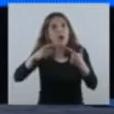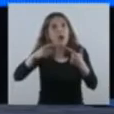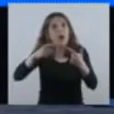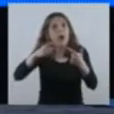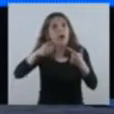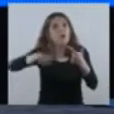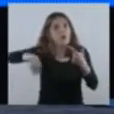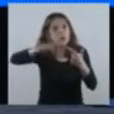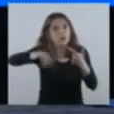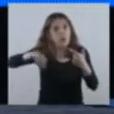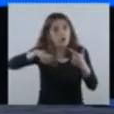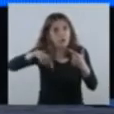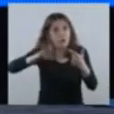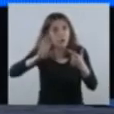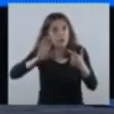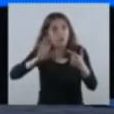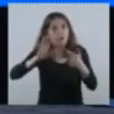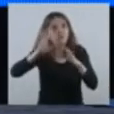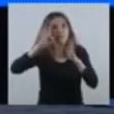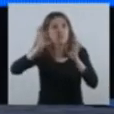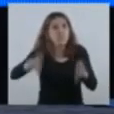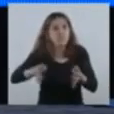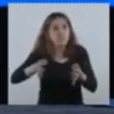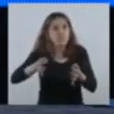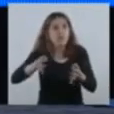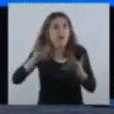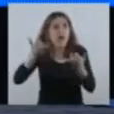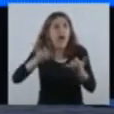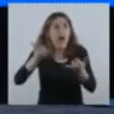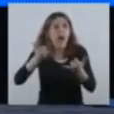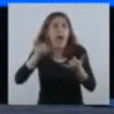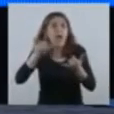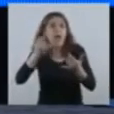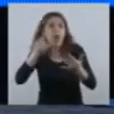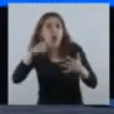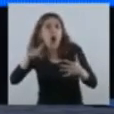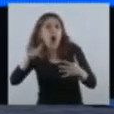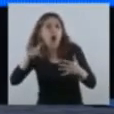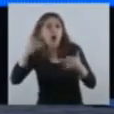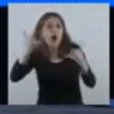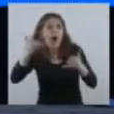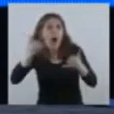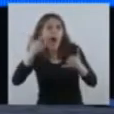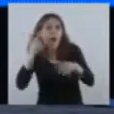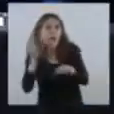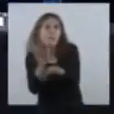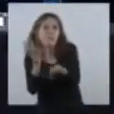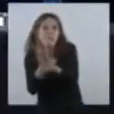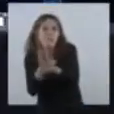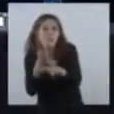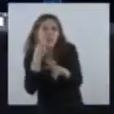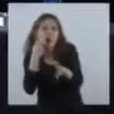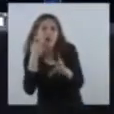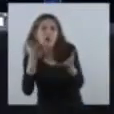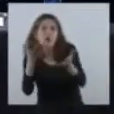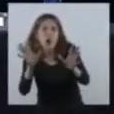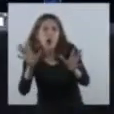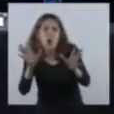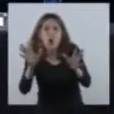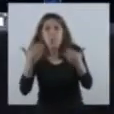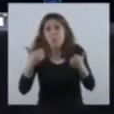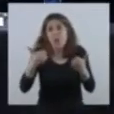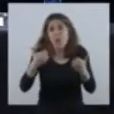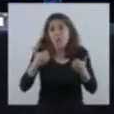logrado manejar muy bien la presencia del virus. Debe ser que está gobernada por médicos